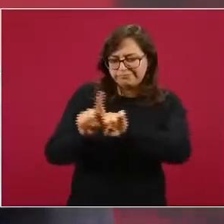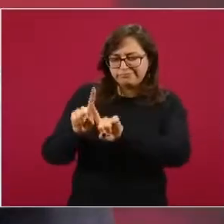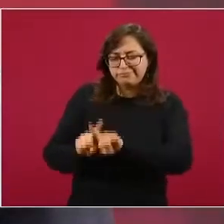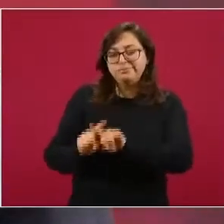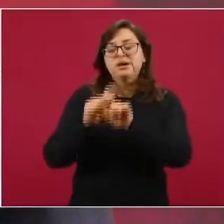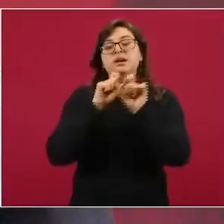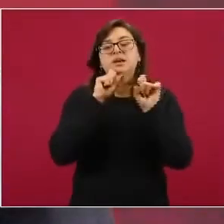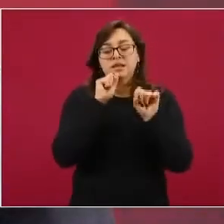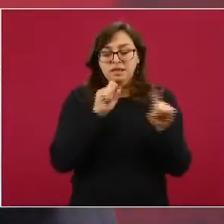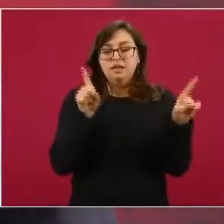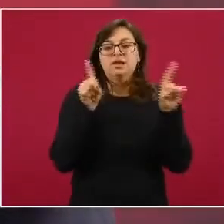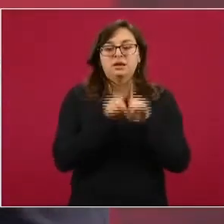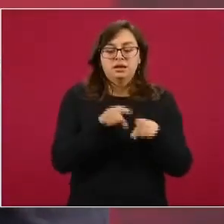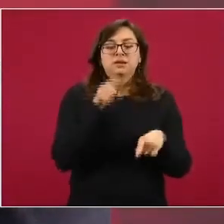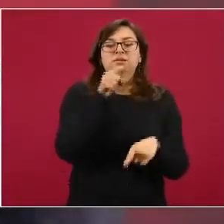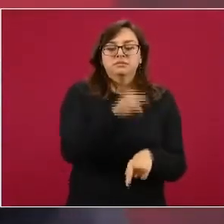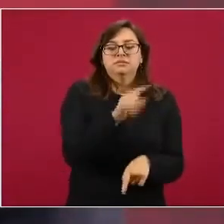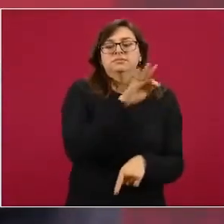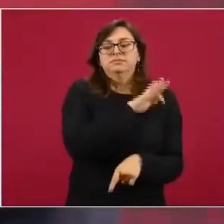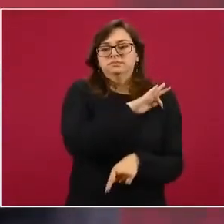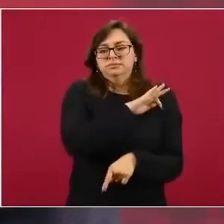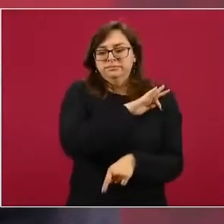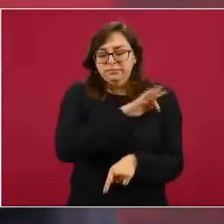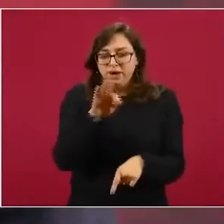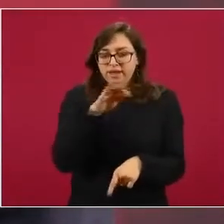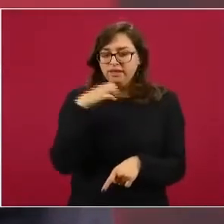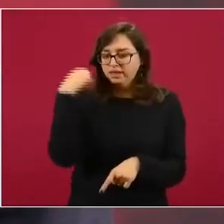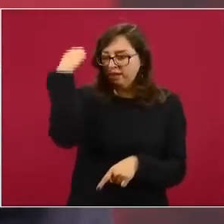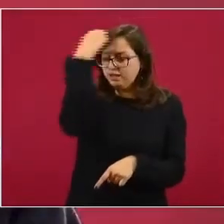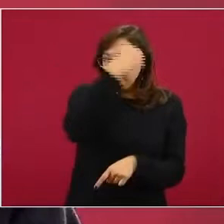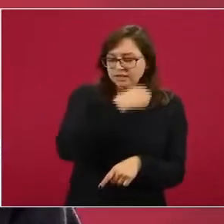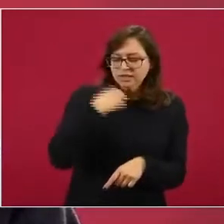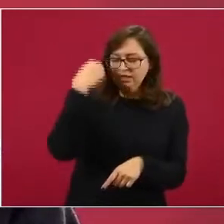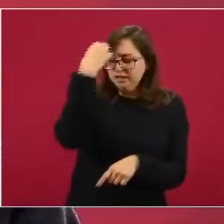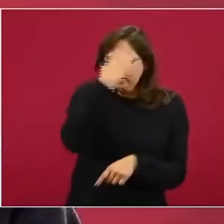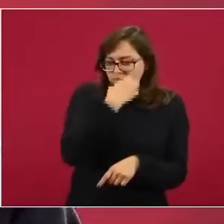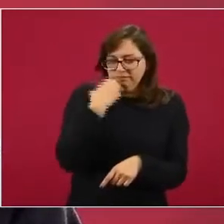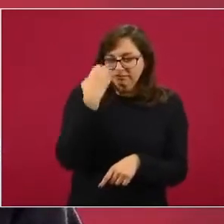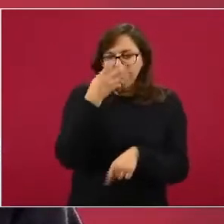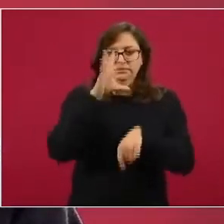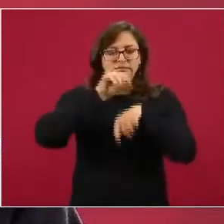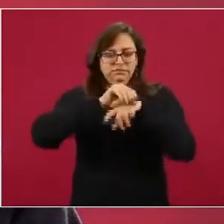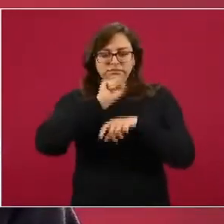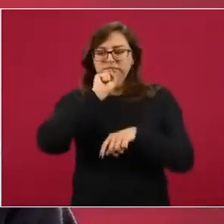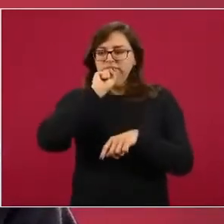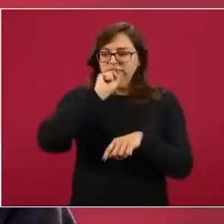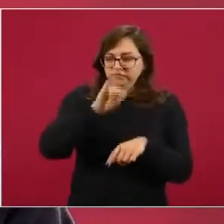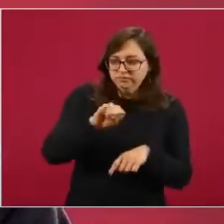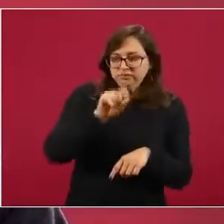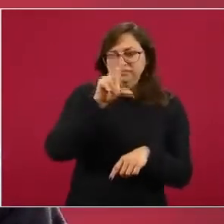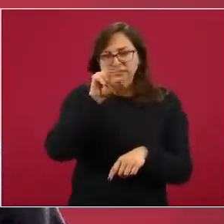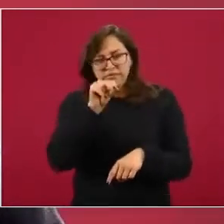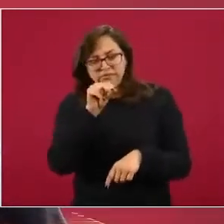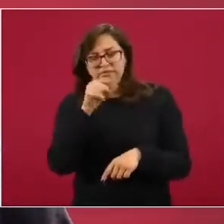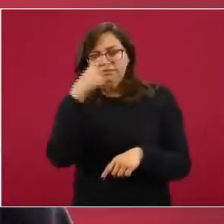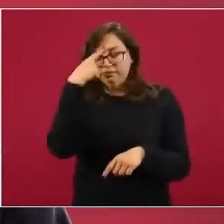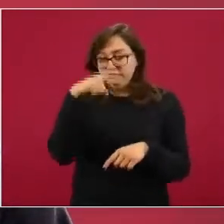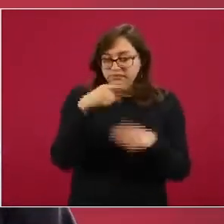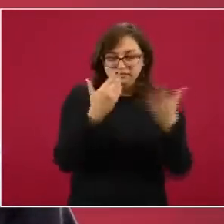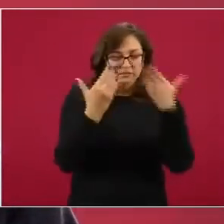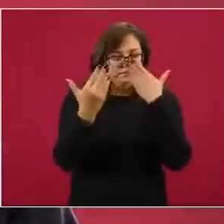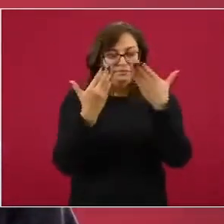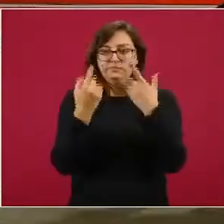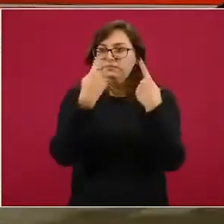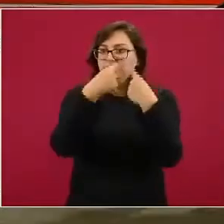También es quien puede evaluar, y en su caso conferir, permisos de funcionamiento o avisos de funcionamiento para distintos